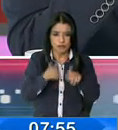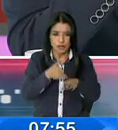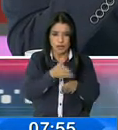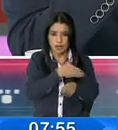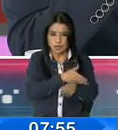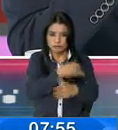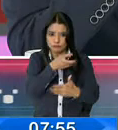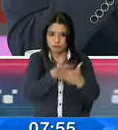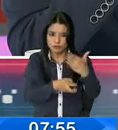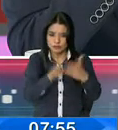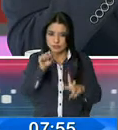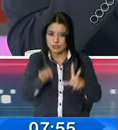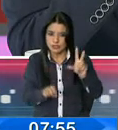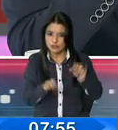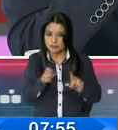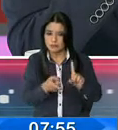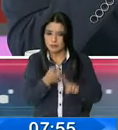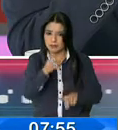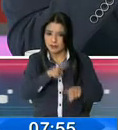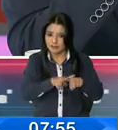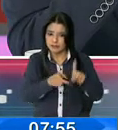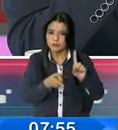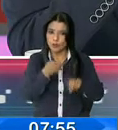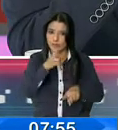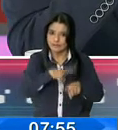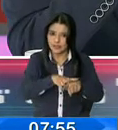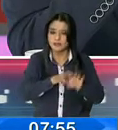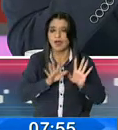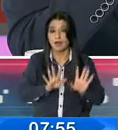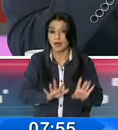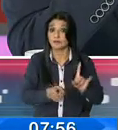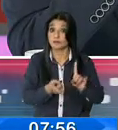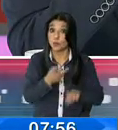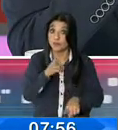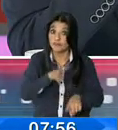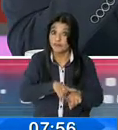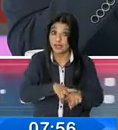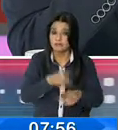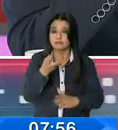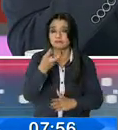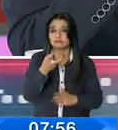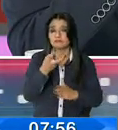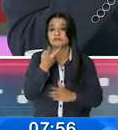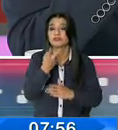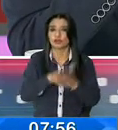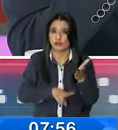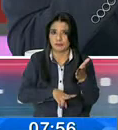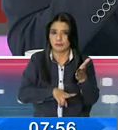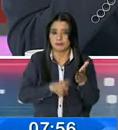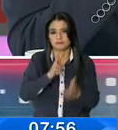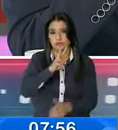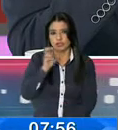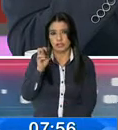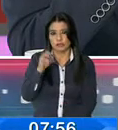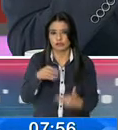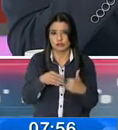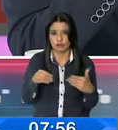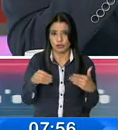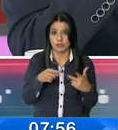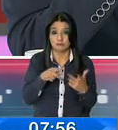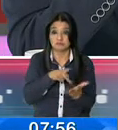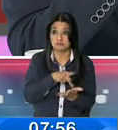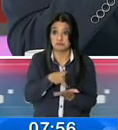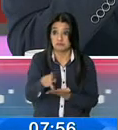multadas anteriormente por esta situación. Entonces, si hay reincidencia, tenemos el doble de la multa y también si es que no hay el pago